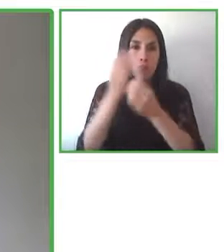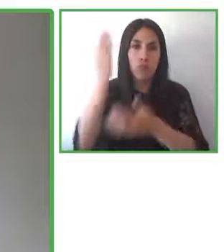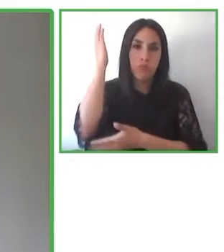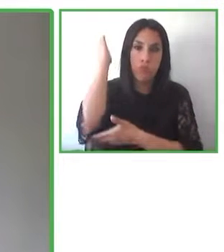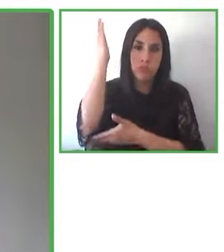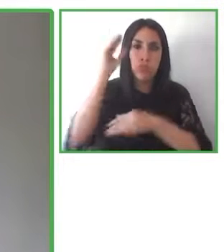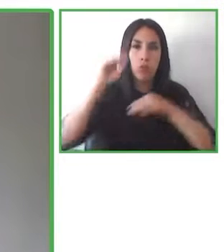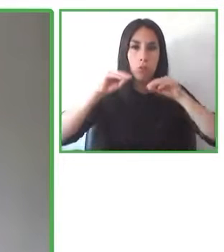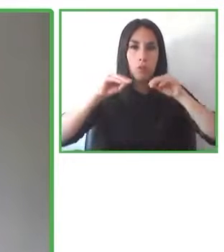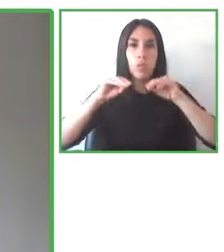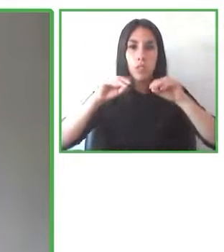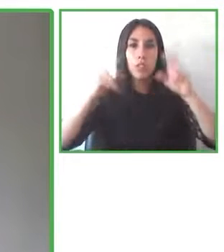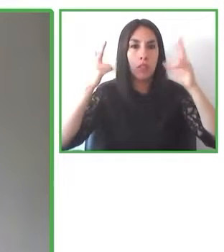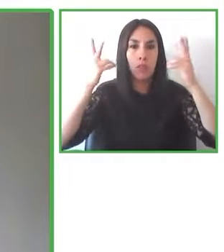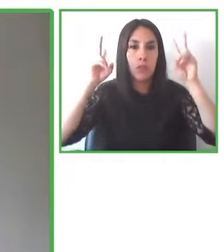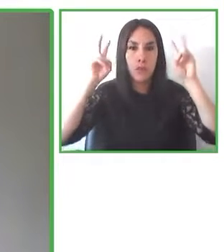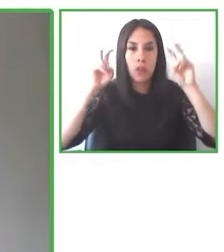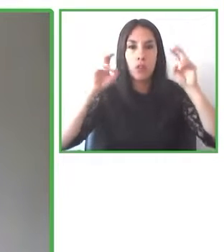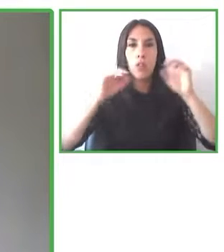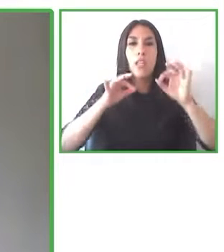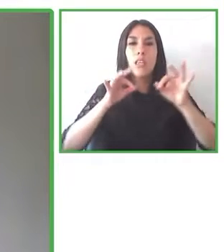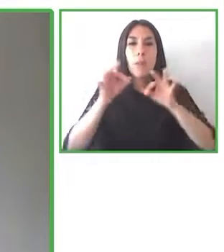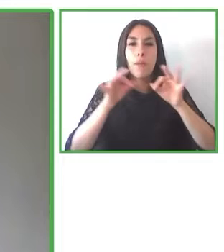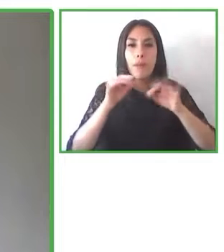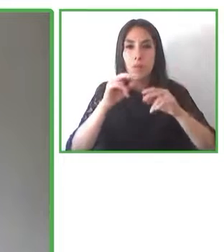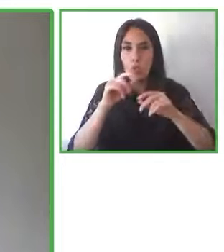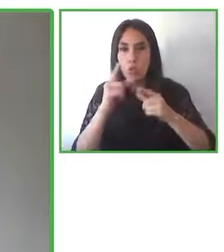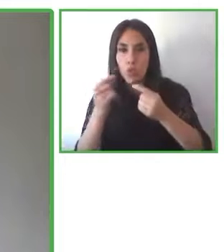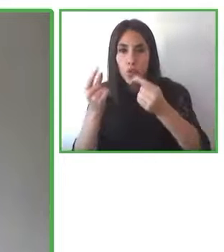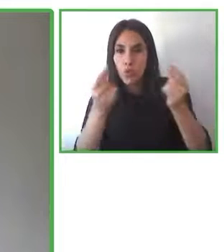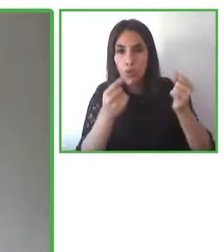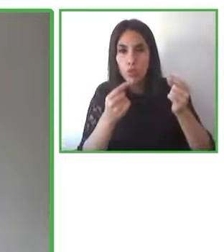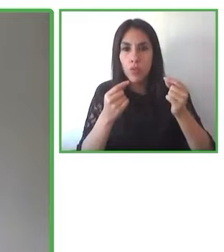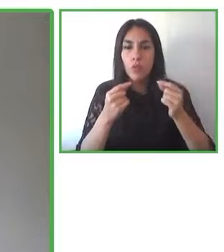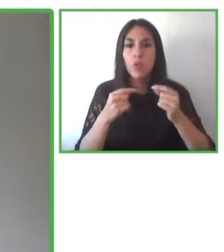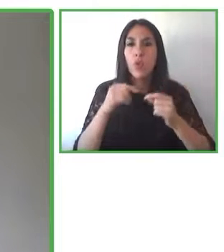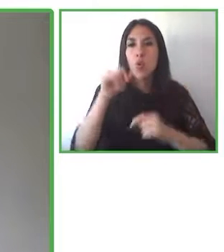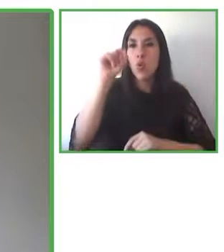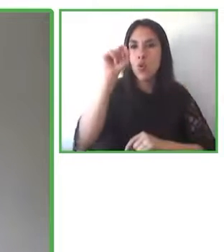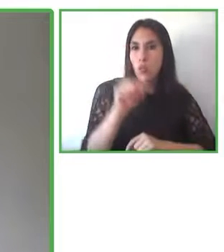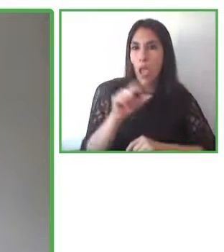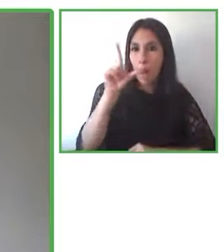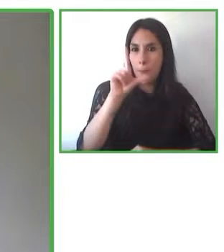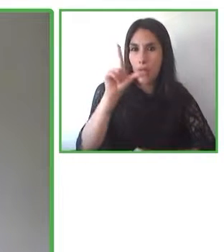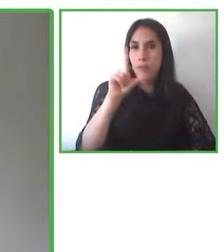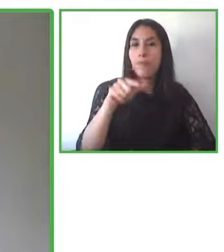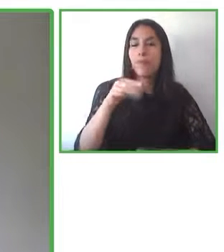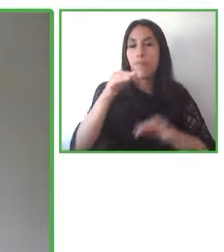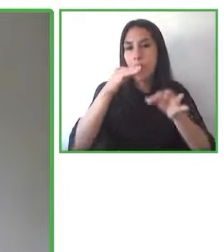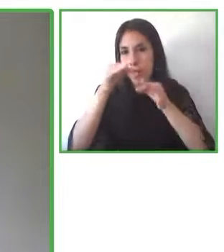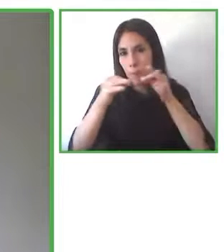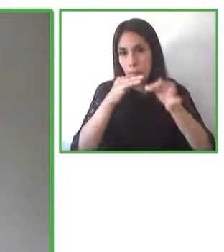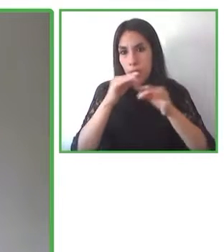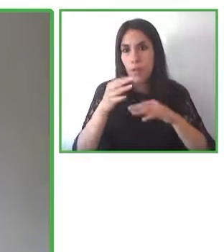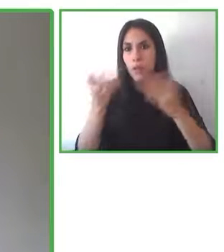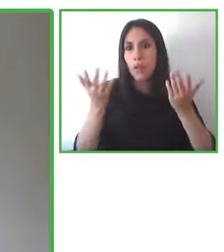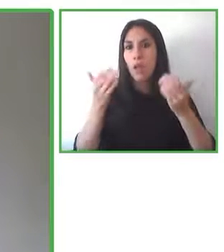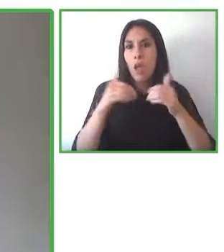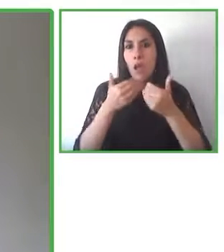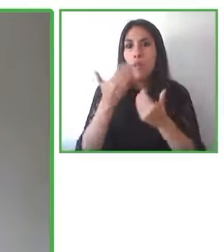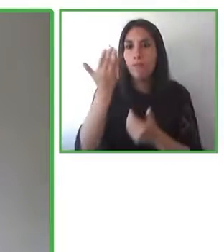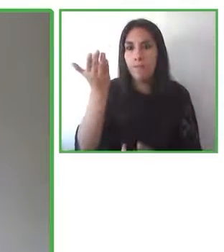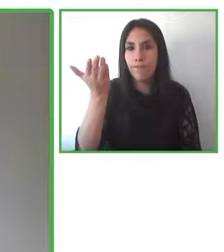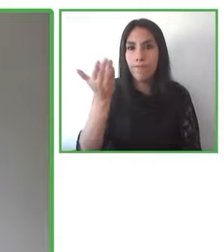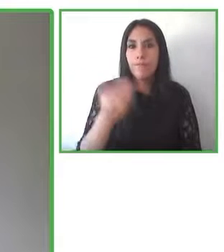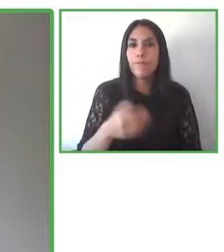justamente nos va a a contar cómo ha sido su experiencia de dirigir el instituto de